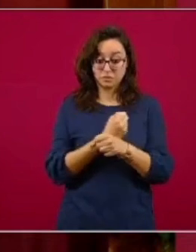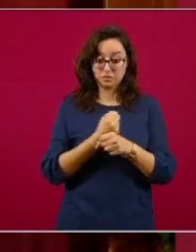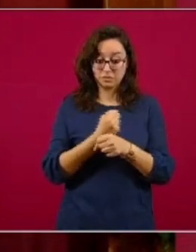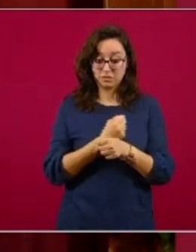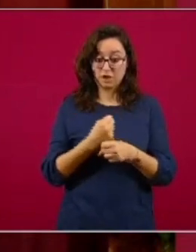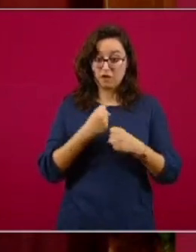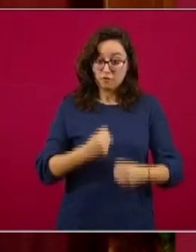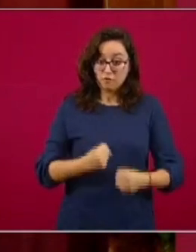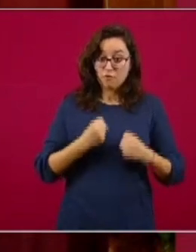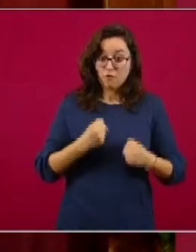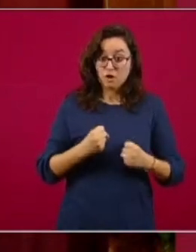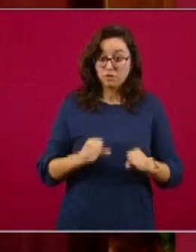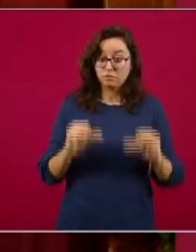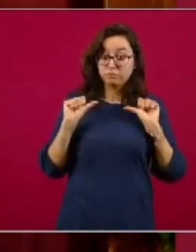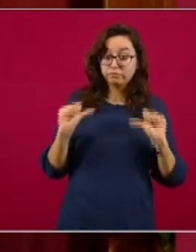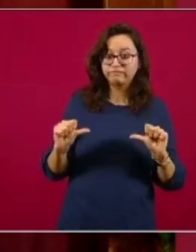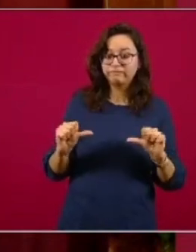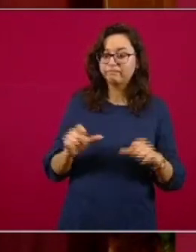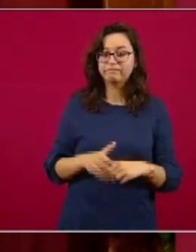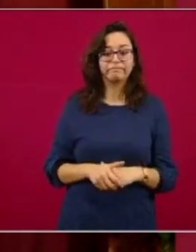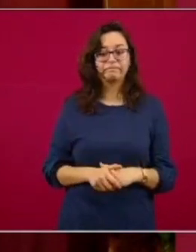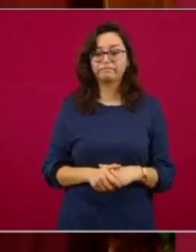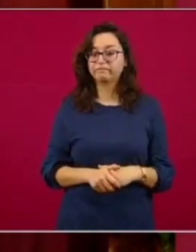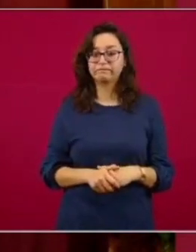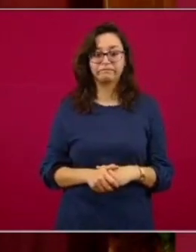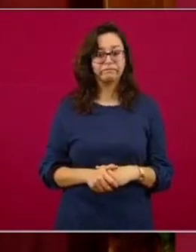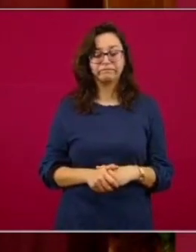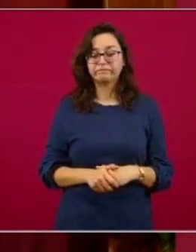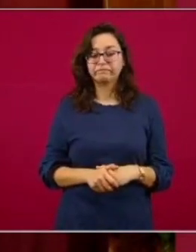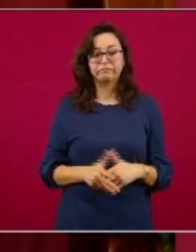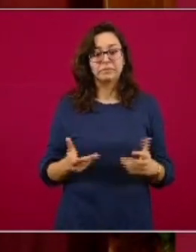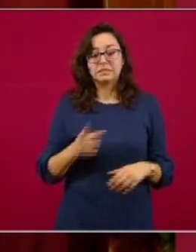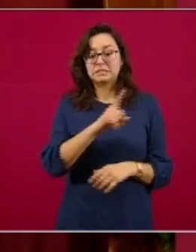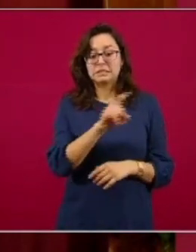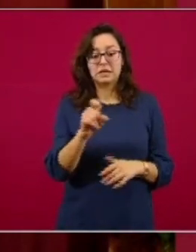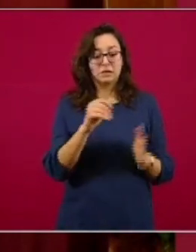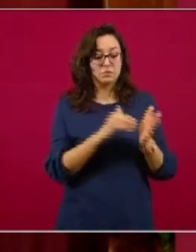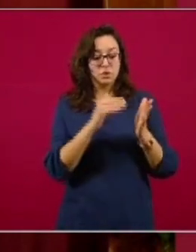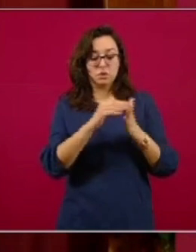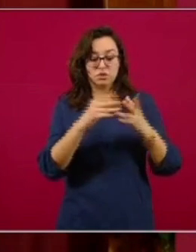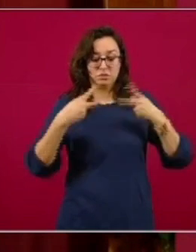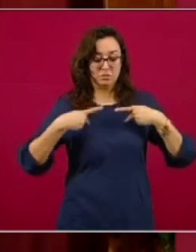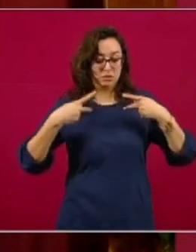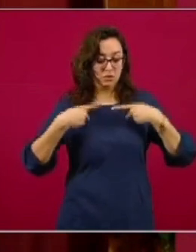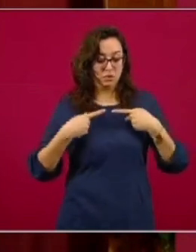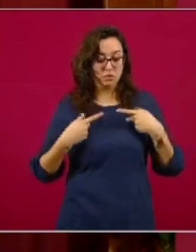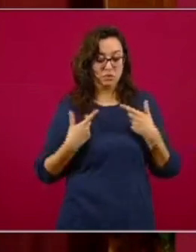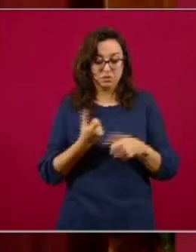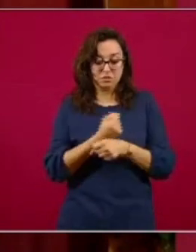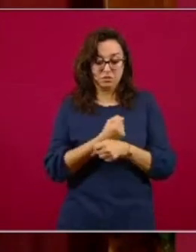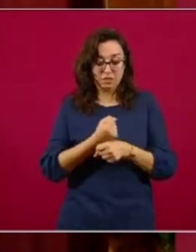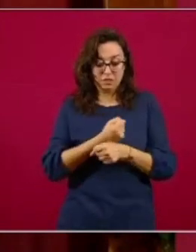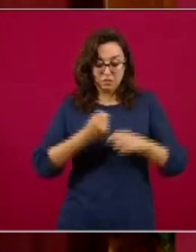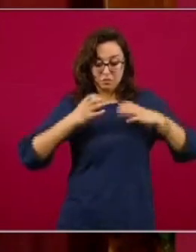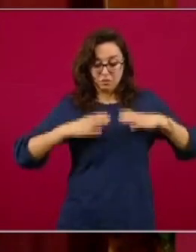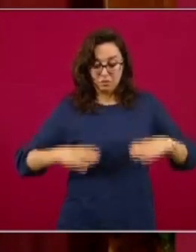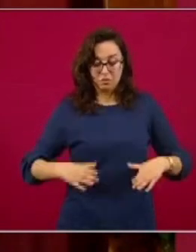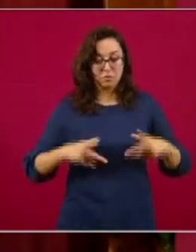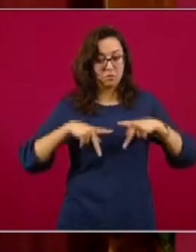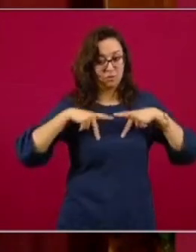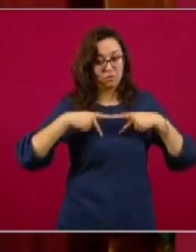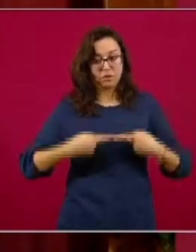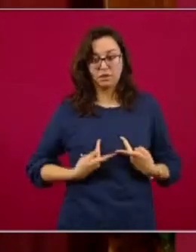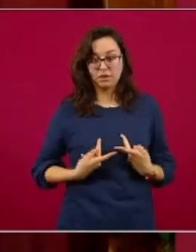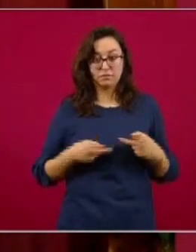Es un porcentaje altísimo. Son casi 100 millones de personas. De modo que no debemos